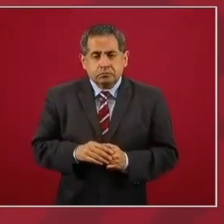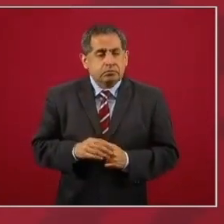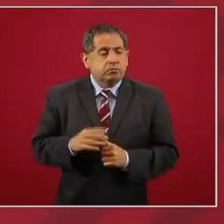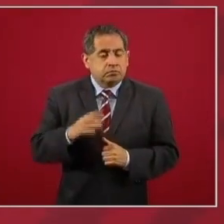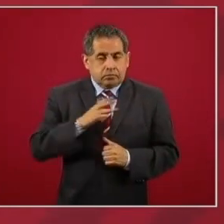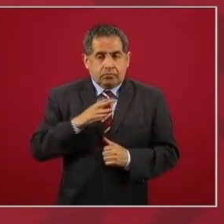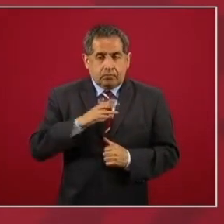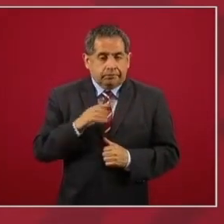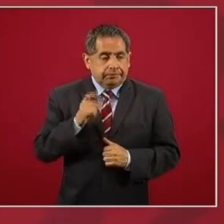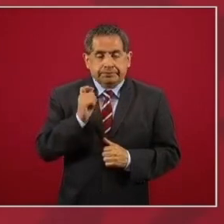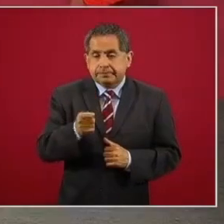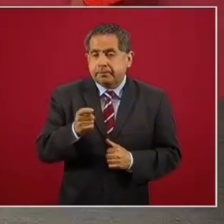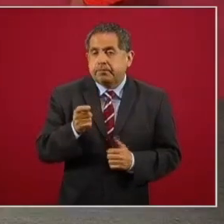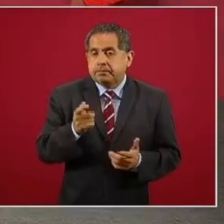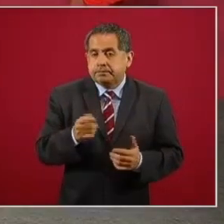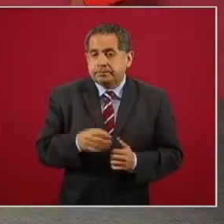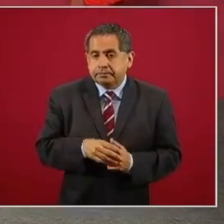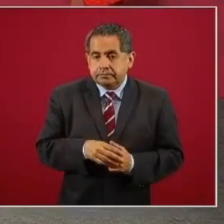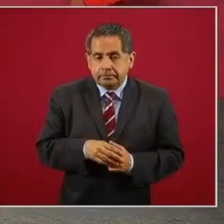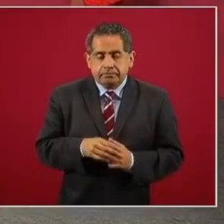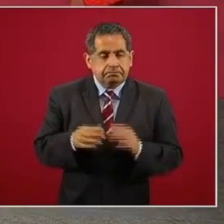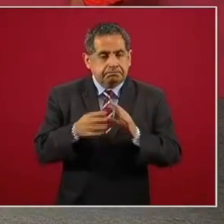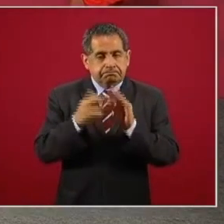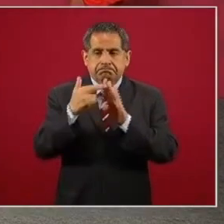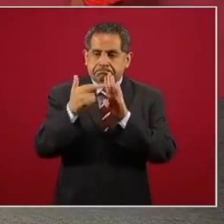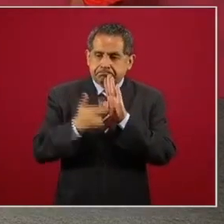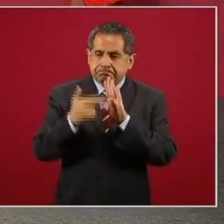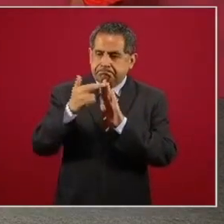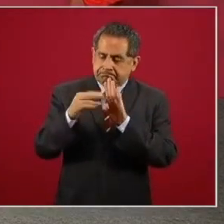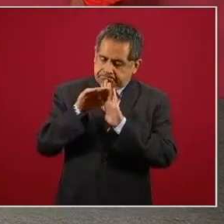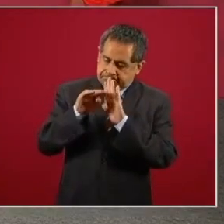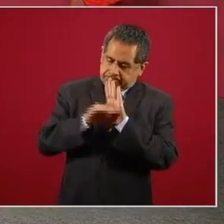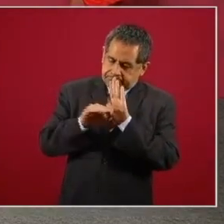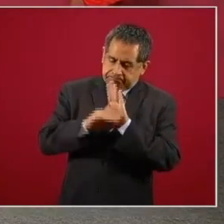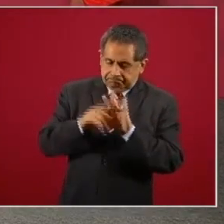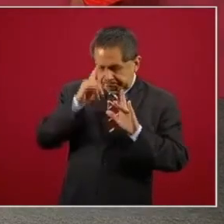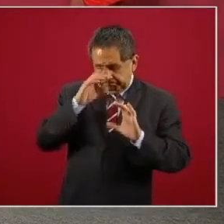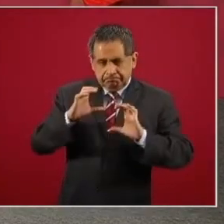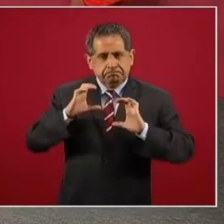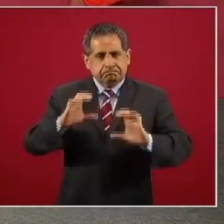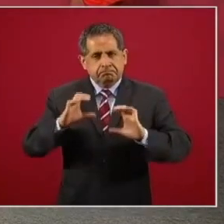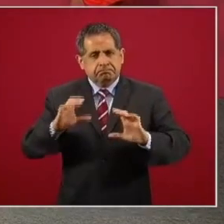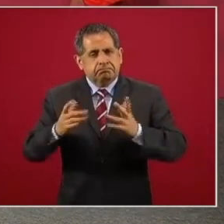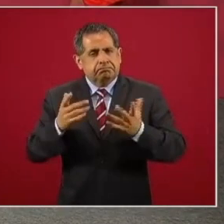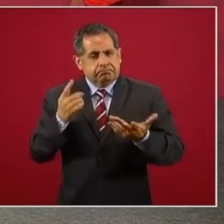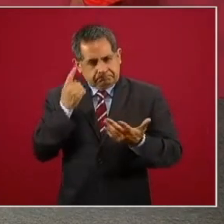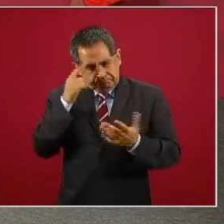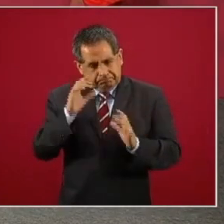habían medidas para prevenir